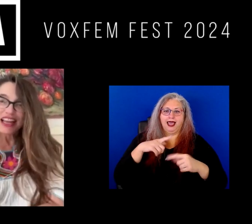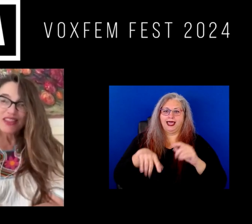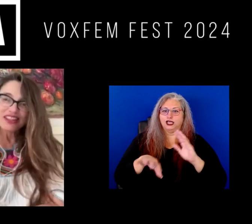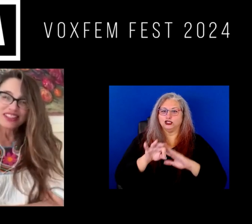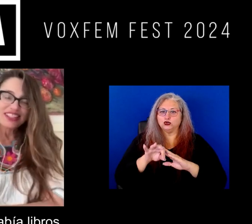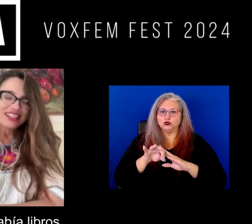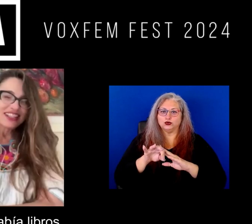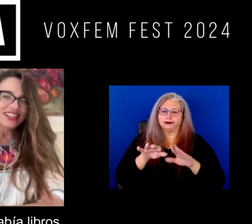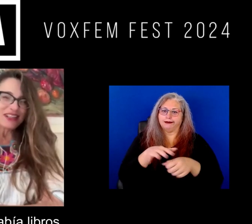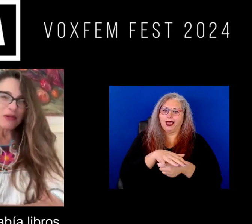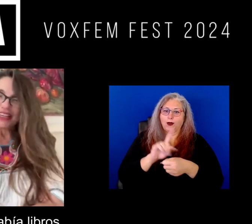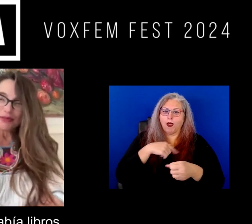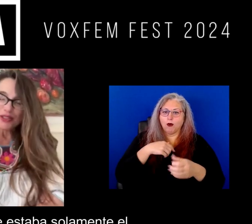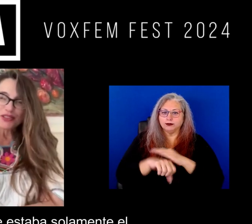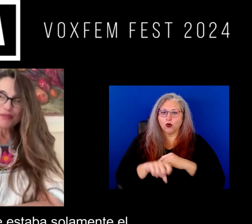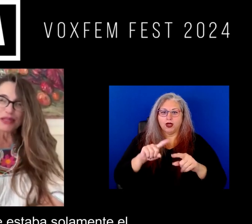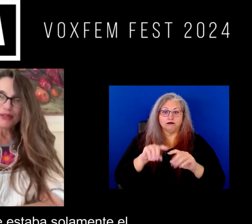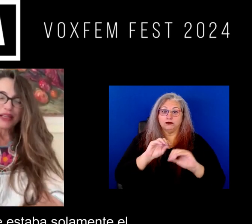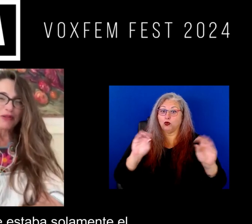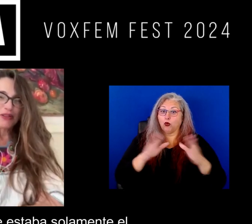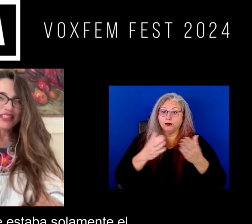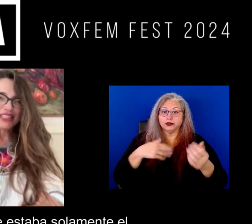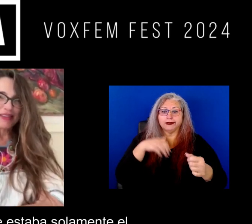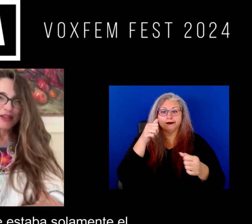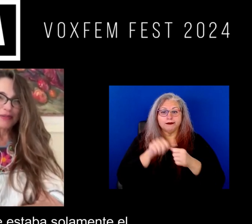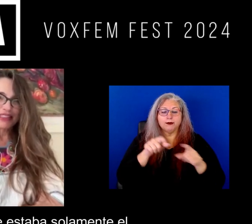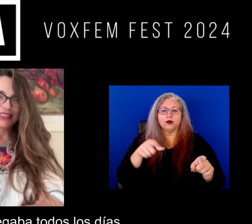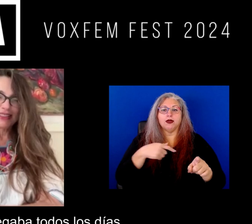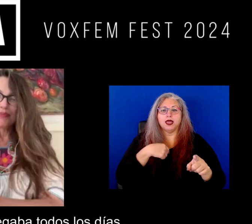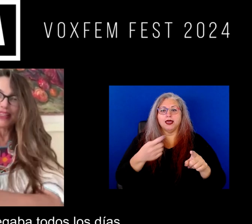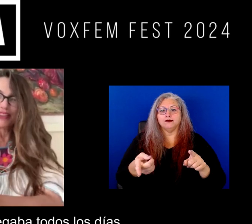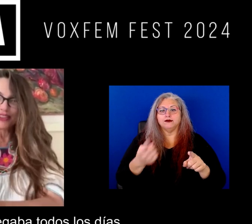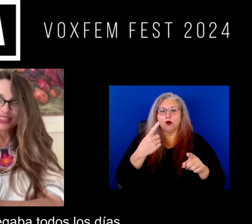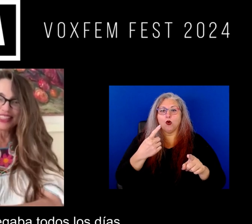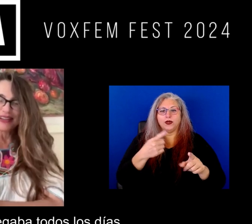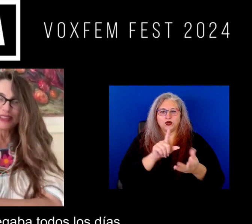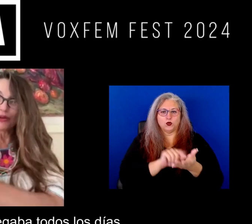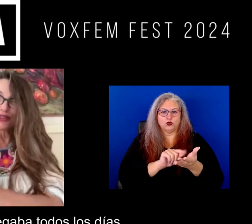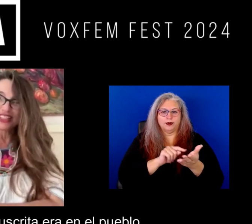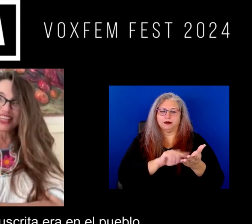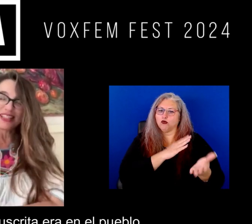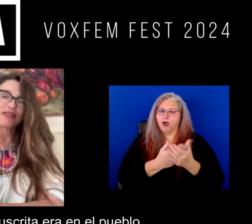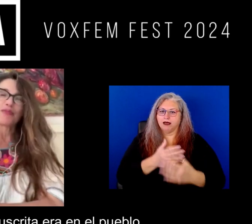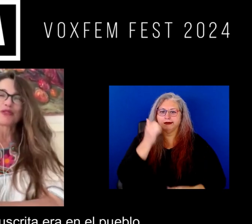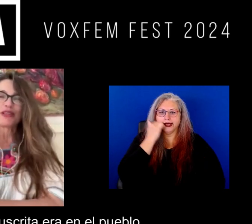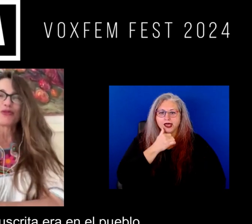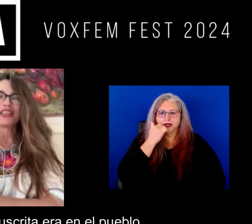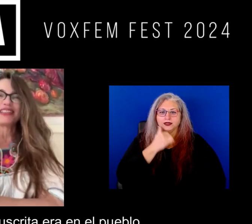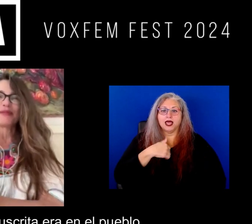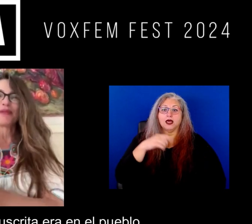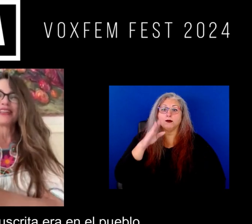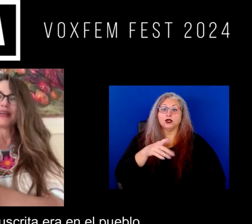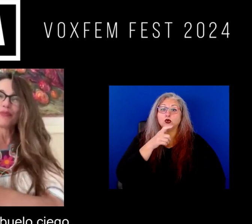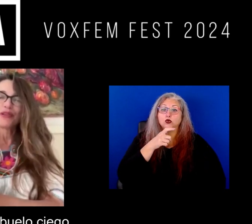nace y no había libros. Recuerdo que estaba solamente el periódico que llegaba todos los días. La única persona